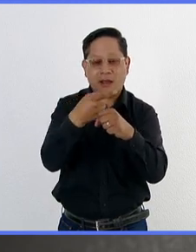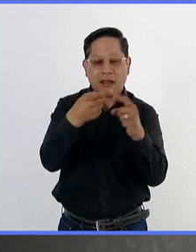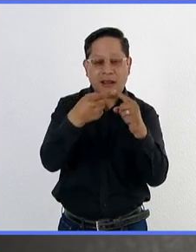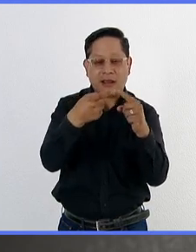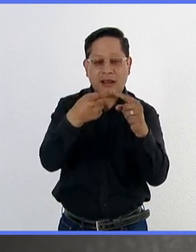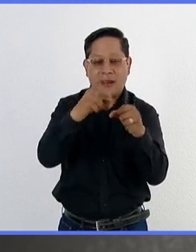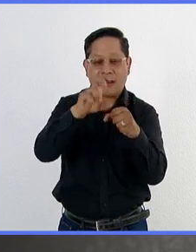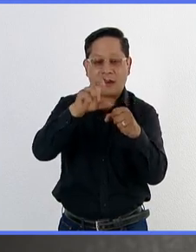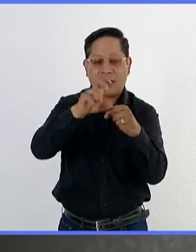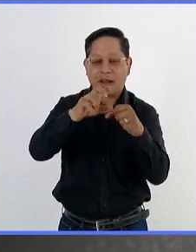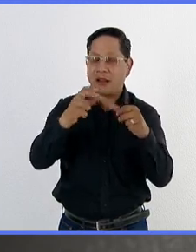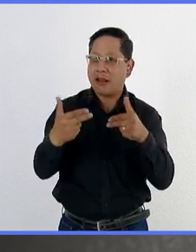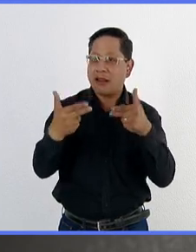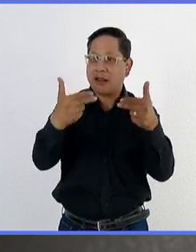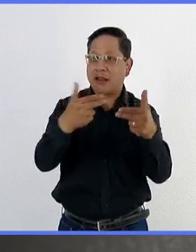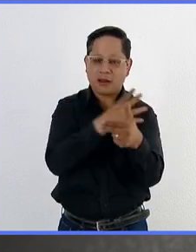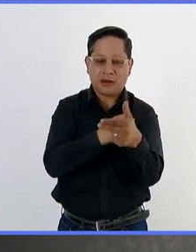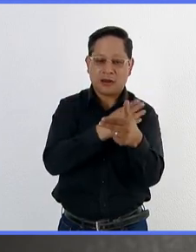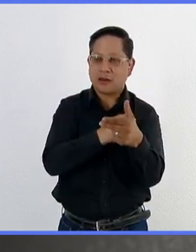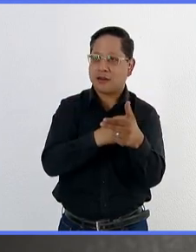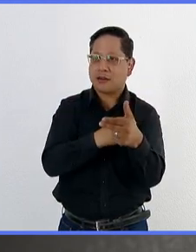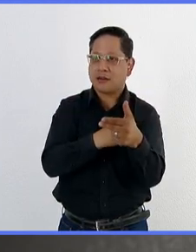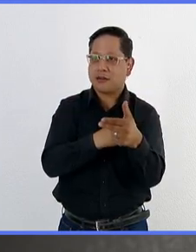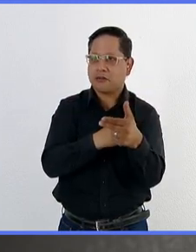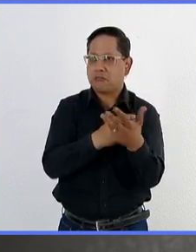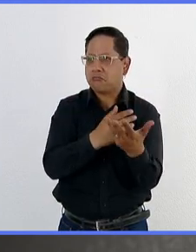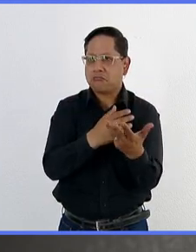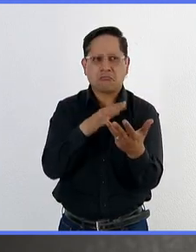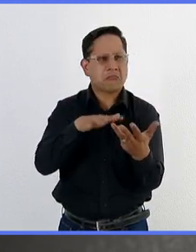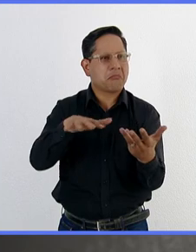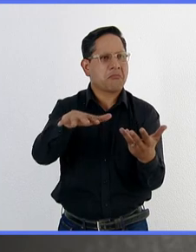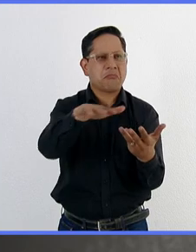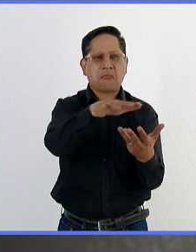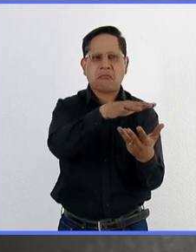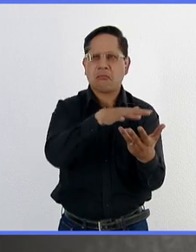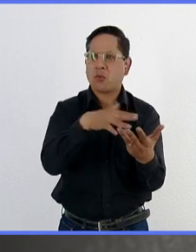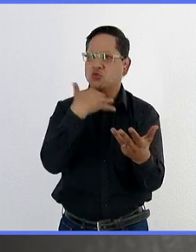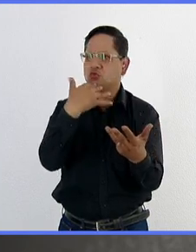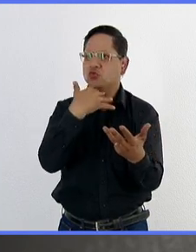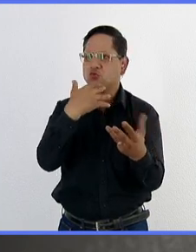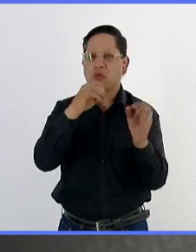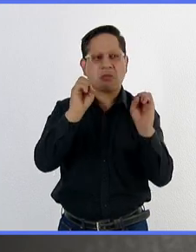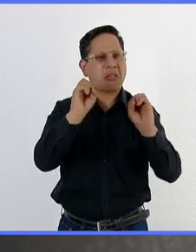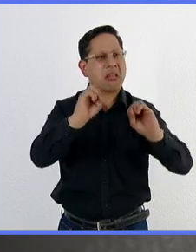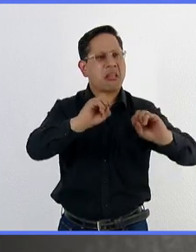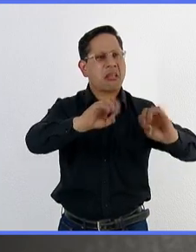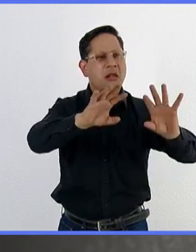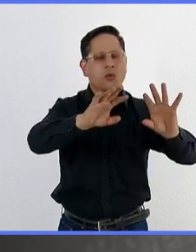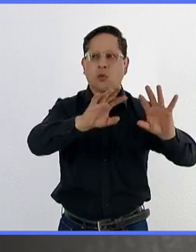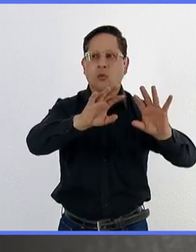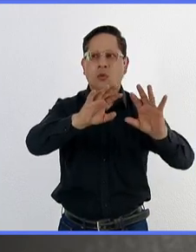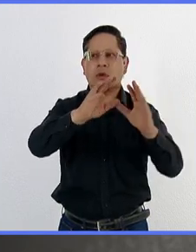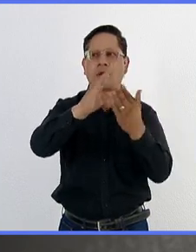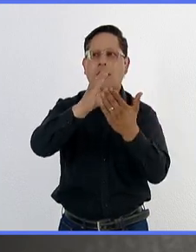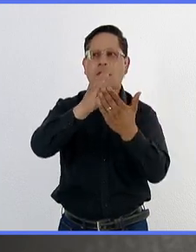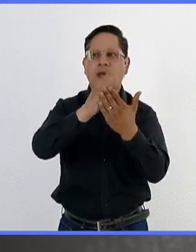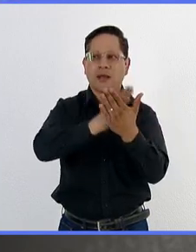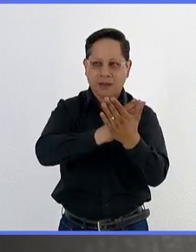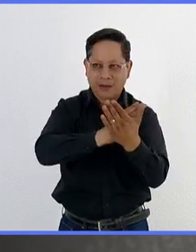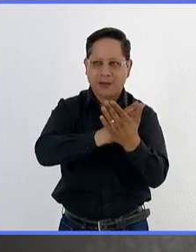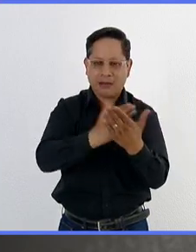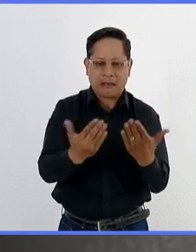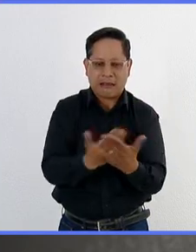No va a haber descendencia. No estoy aplicando nada extraño al ambiente, no estoy contaminando, pero vamos a bajar la natalidad.